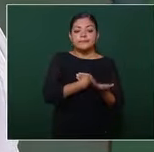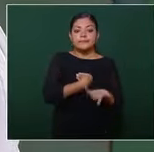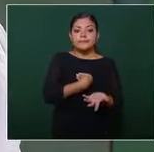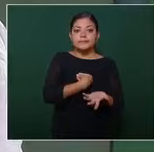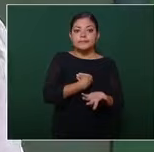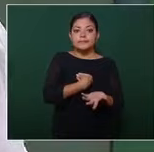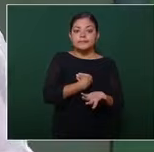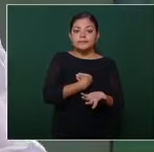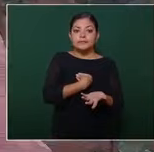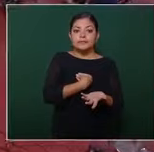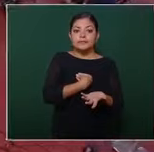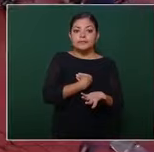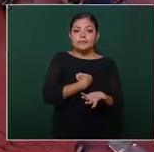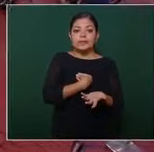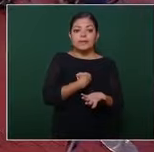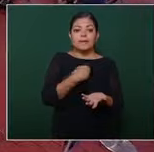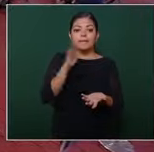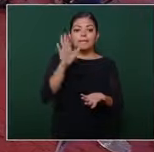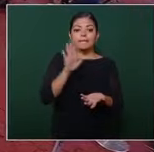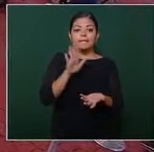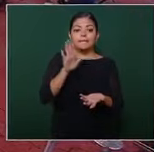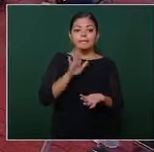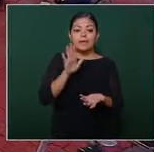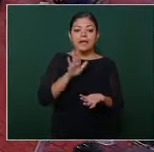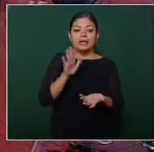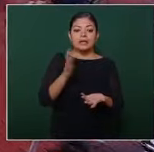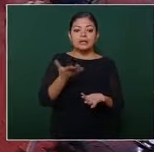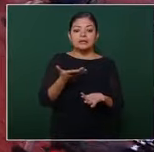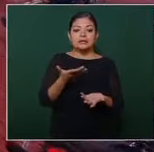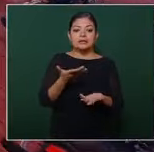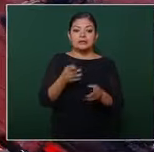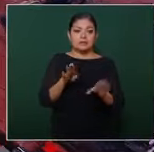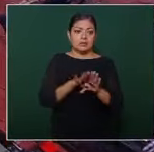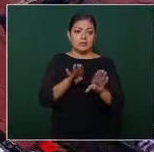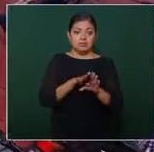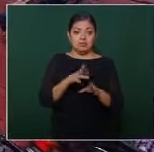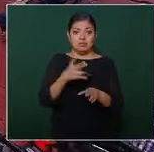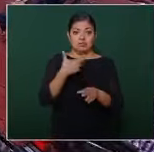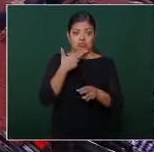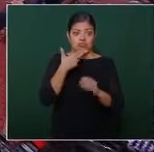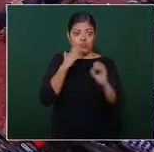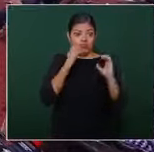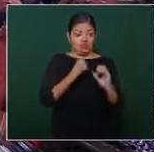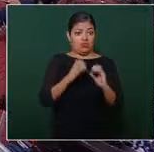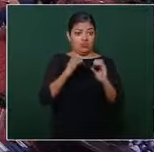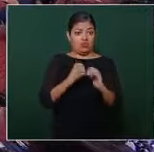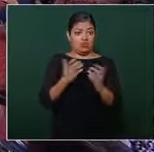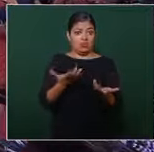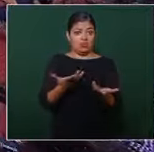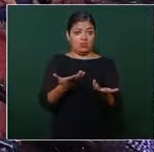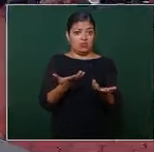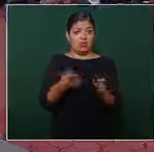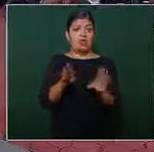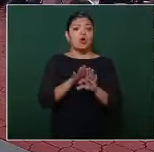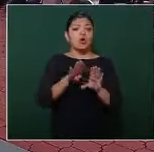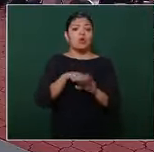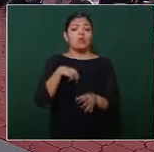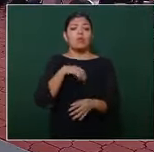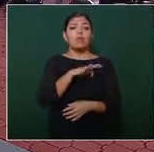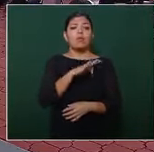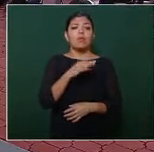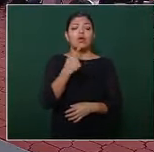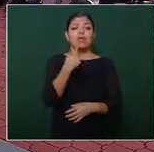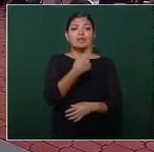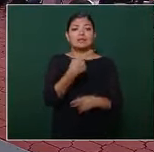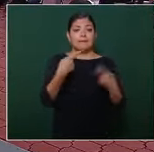como son los conservadores ¿qué le digo a la gente? no va